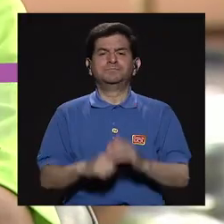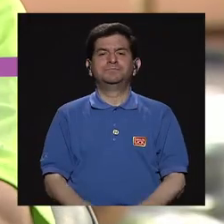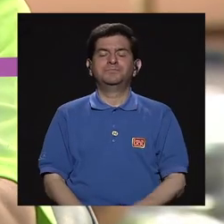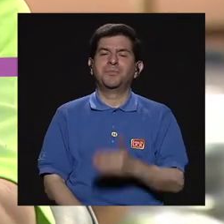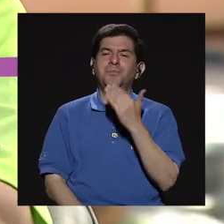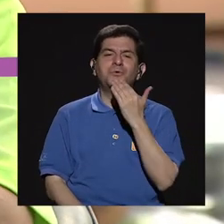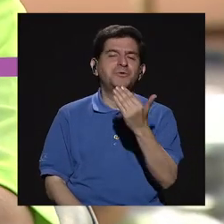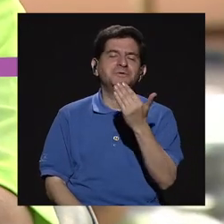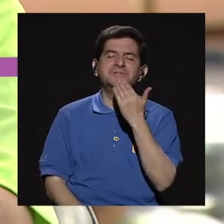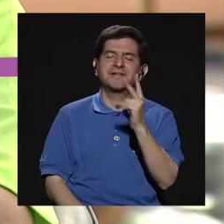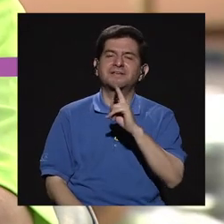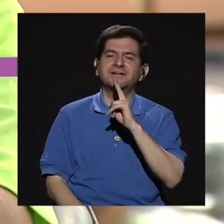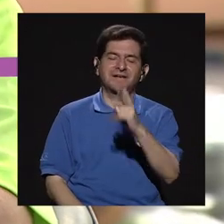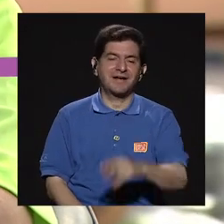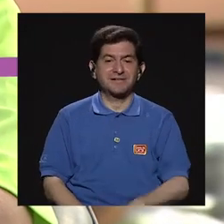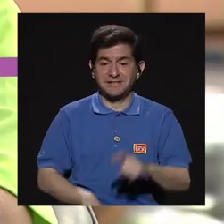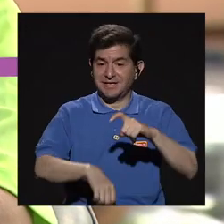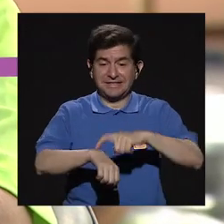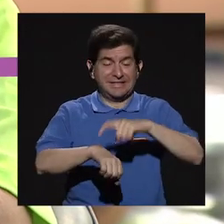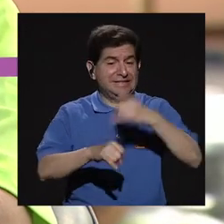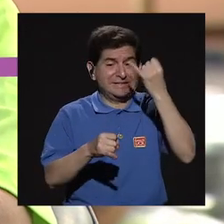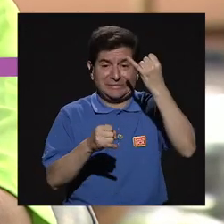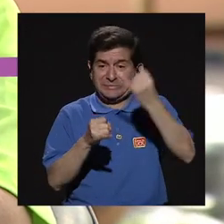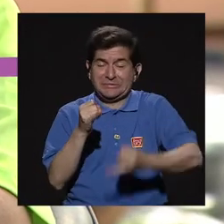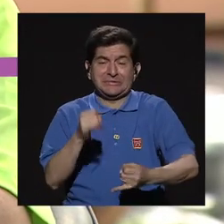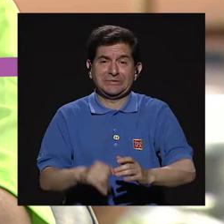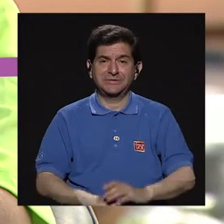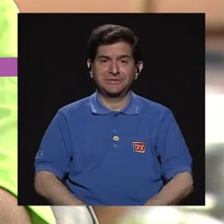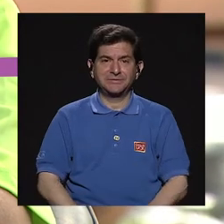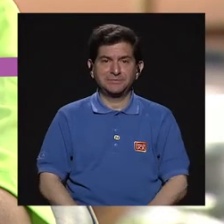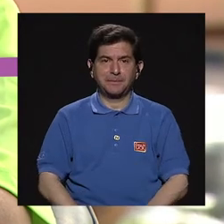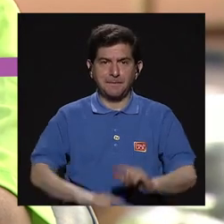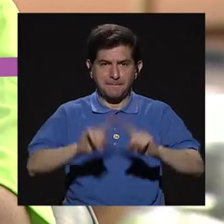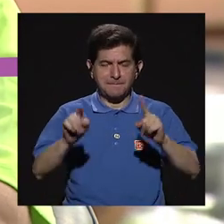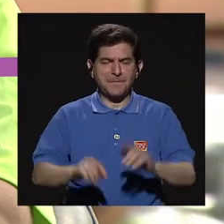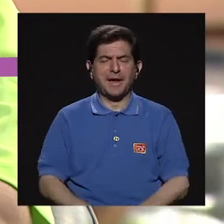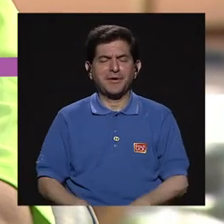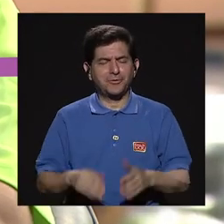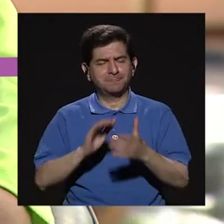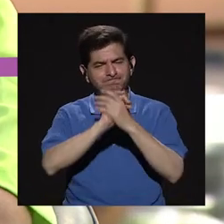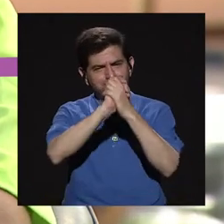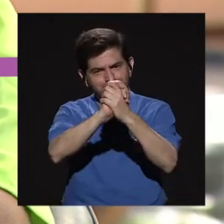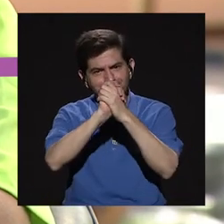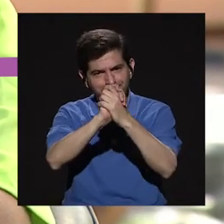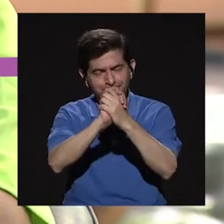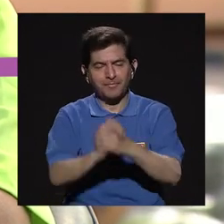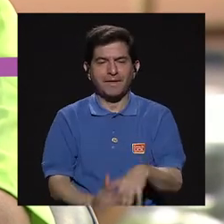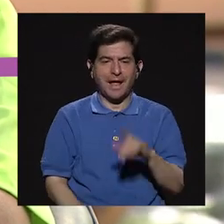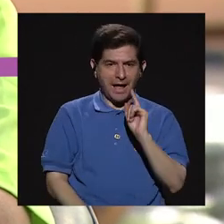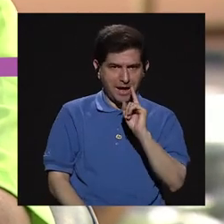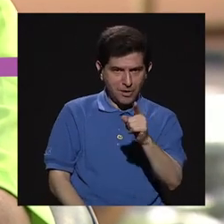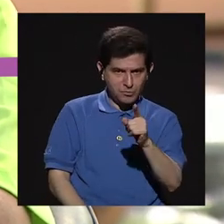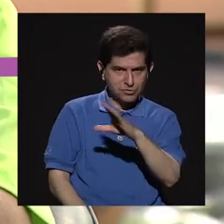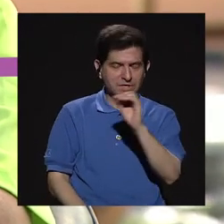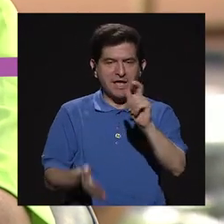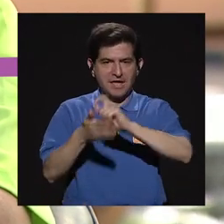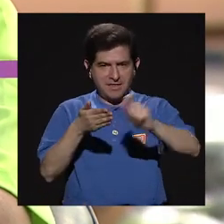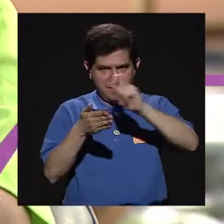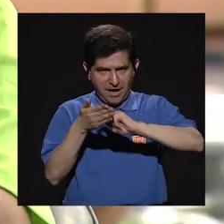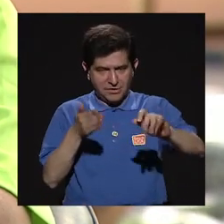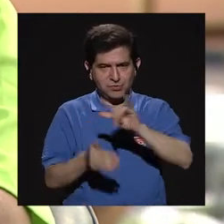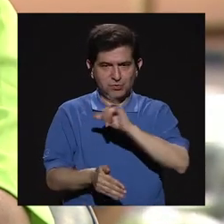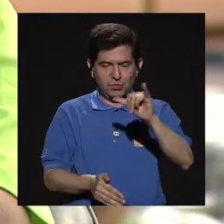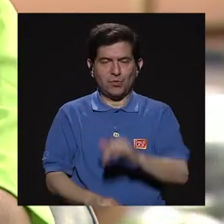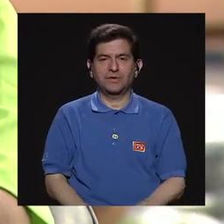Tatiana, muchísimas gracias, de verdad que el tiempo nos ha ganado, pero, pues, una enorme felicitación para usted y para la escuela,